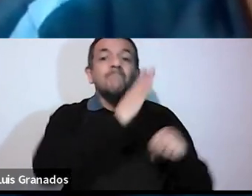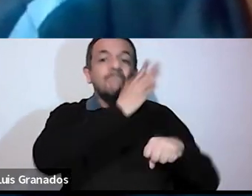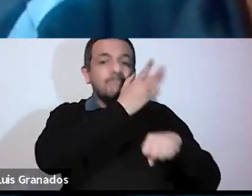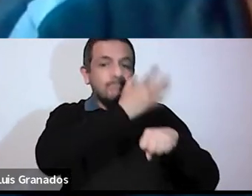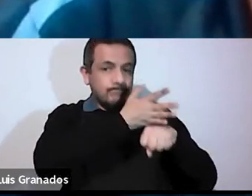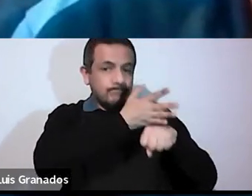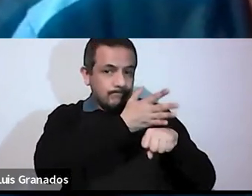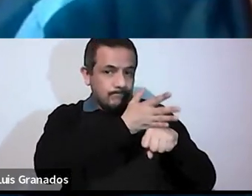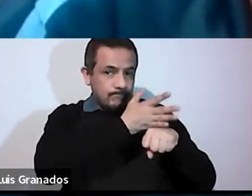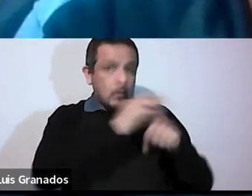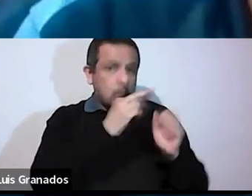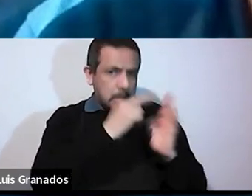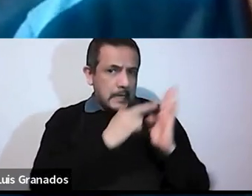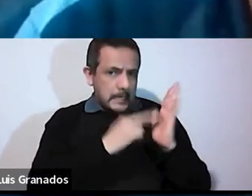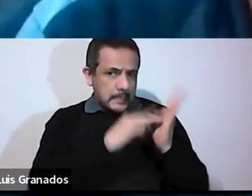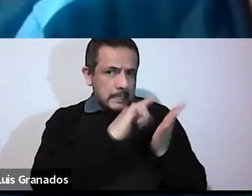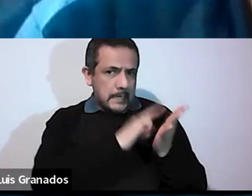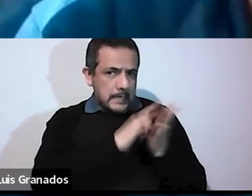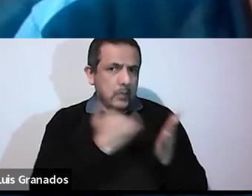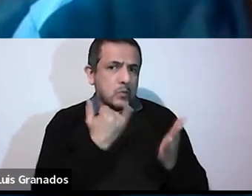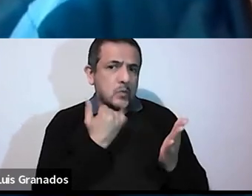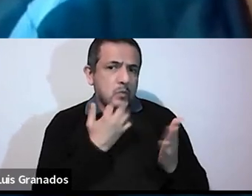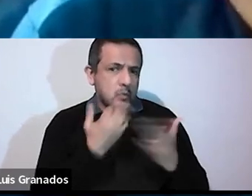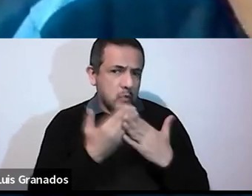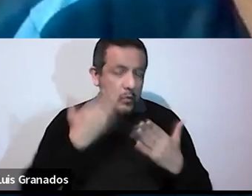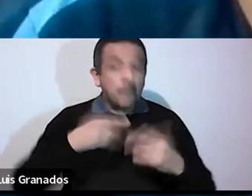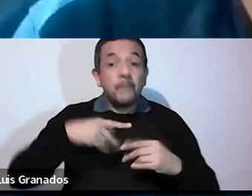momento. Entonces, el hijo regresa un poco teniendo muy presente